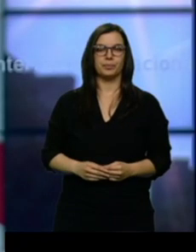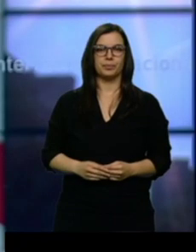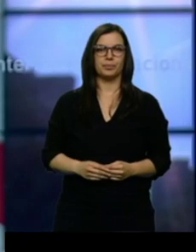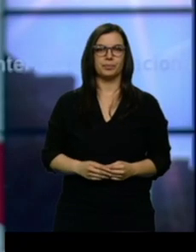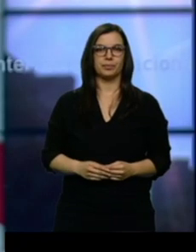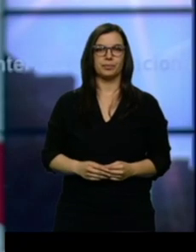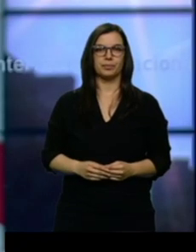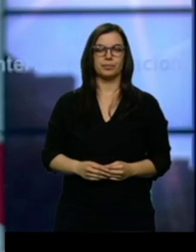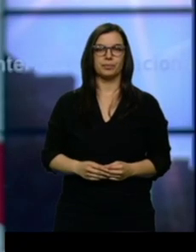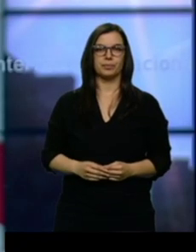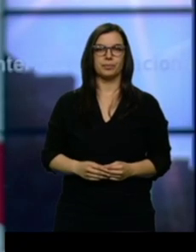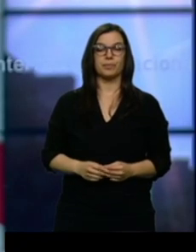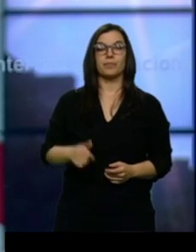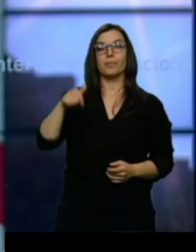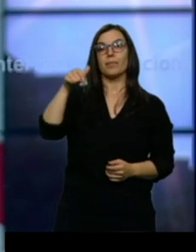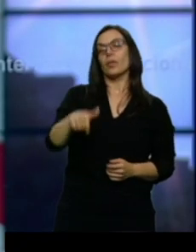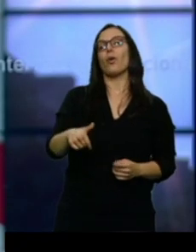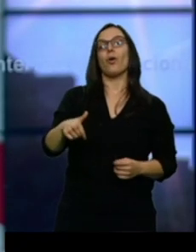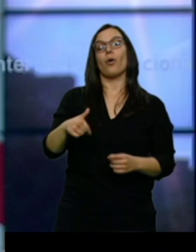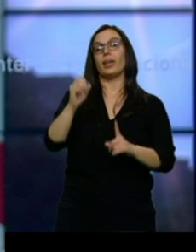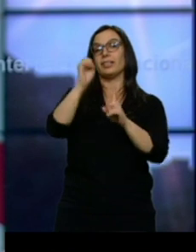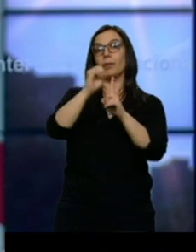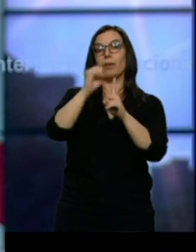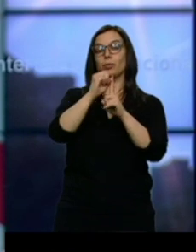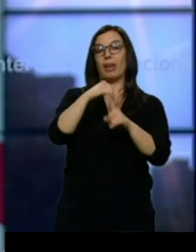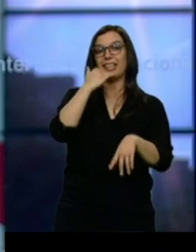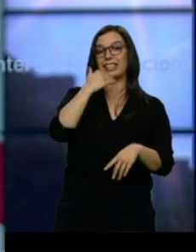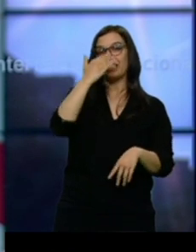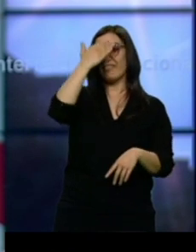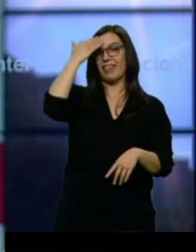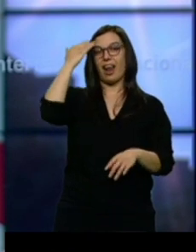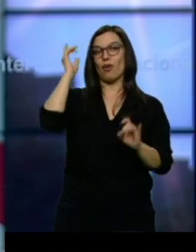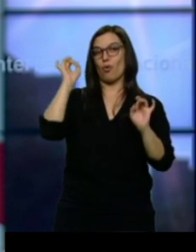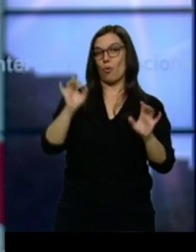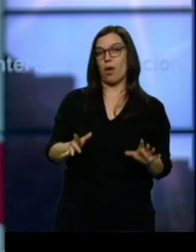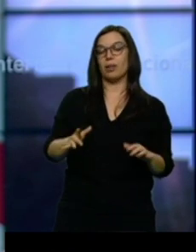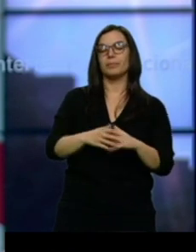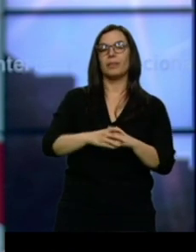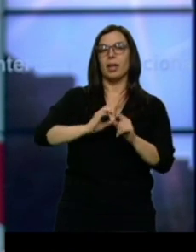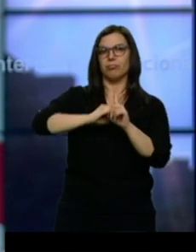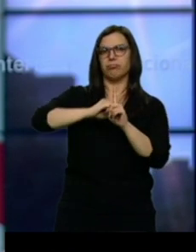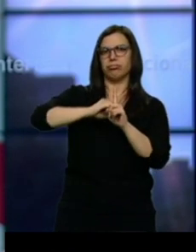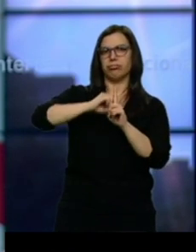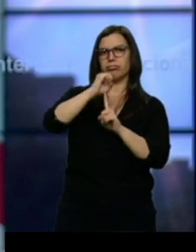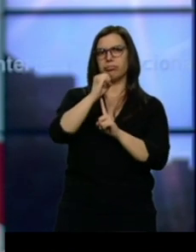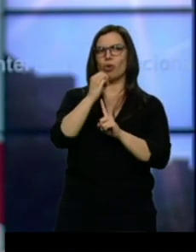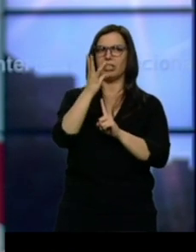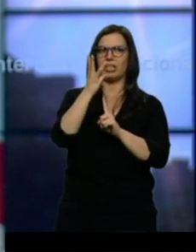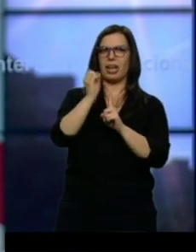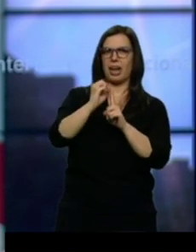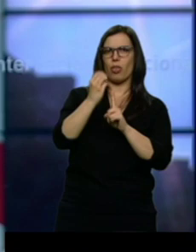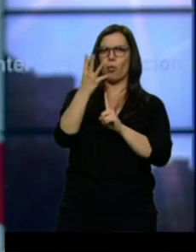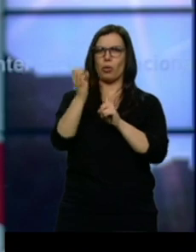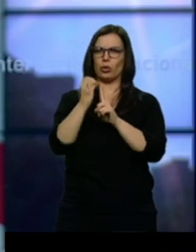Y hoy seguiremos disfrutando de temperaturas casi veraniegas. Los termómetros suben otros 3-4 grados con respecto a ayer.